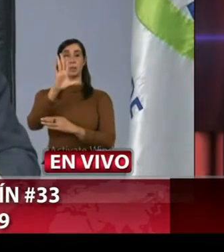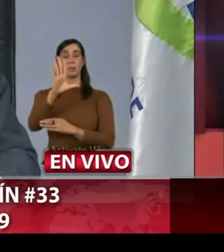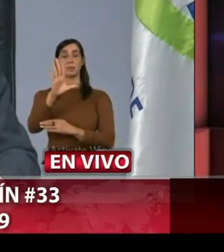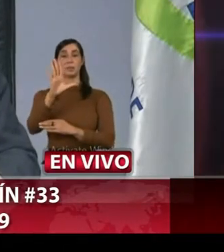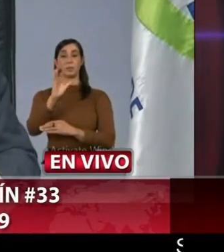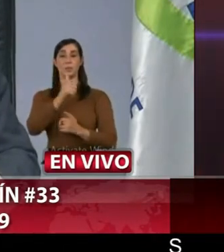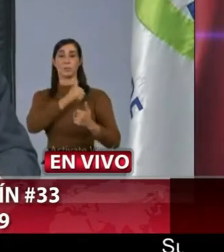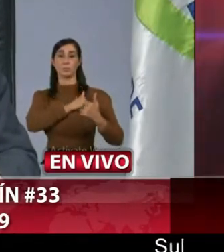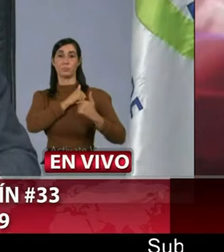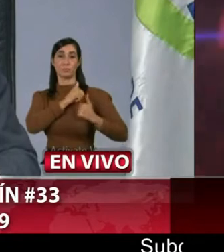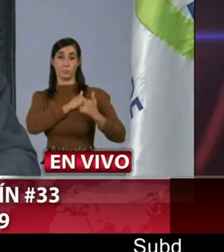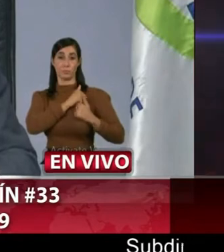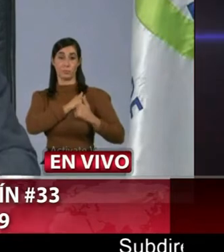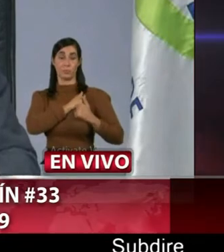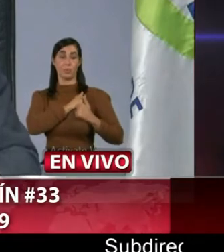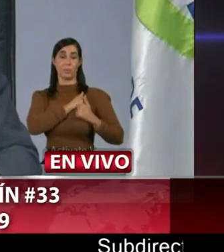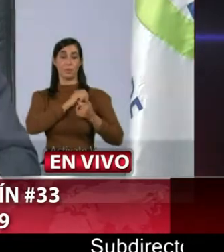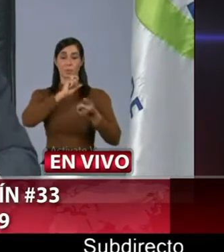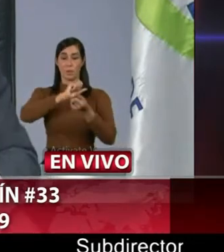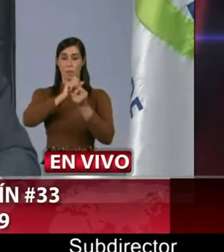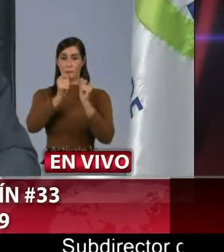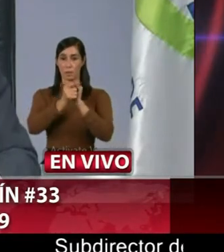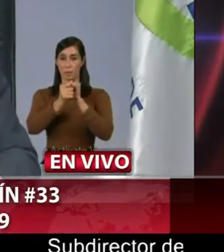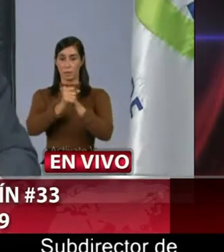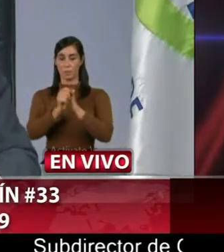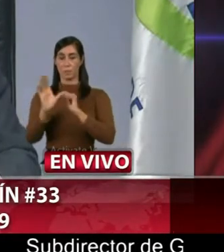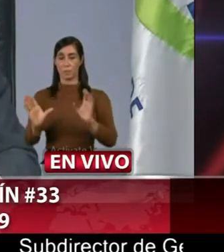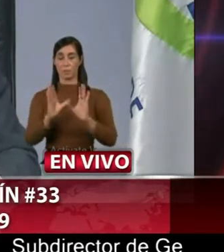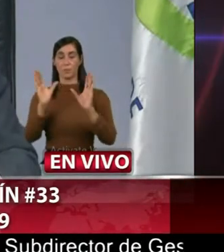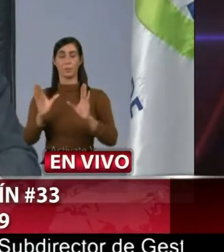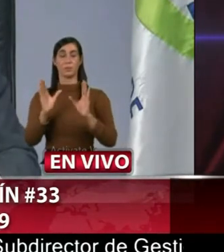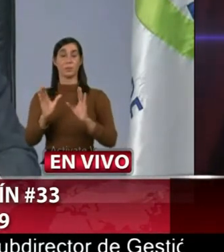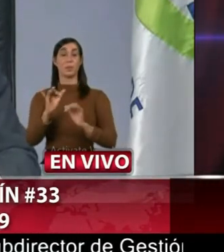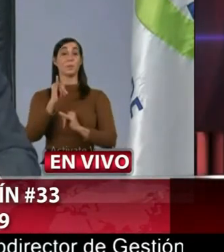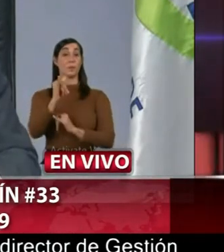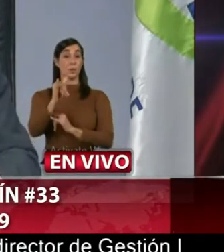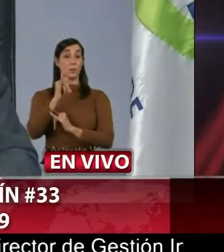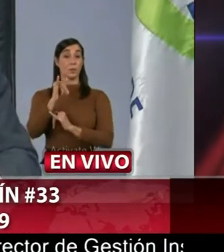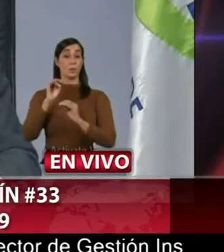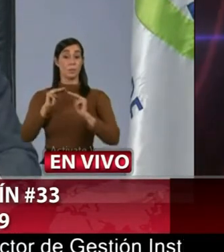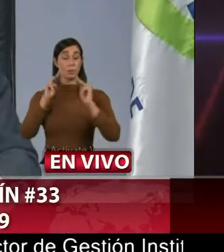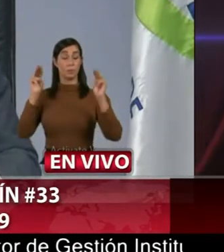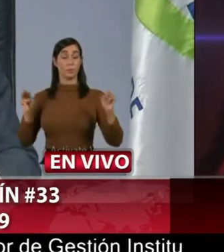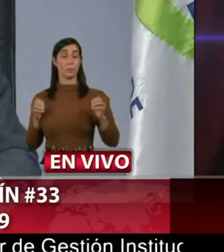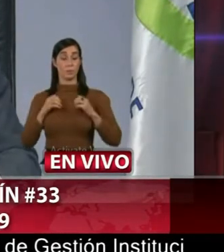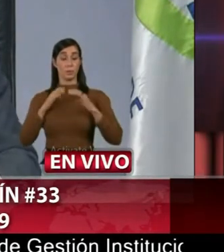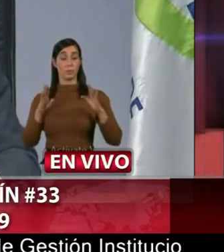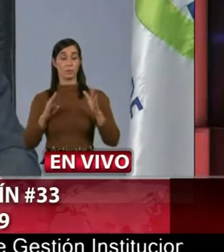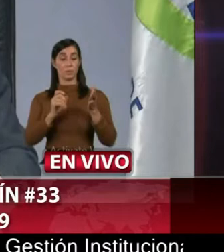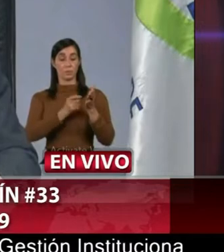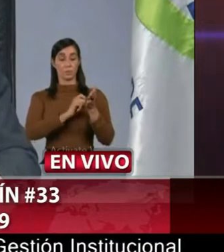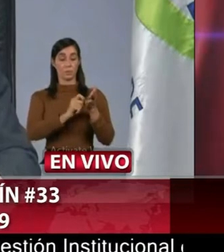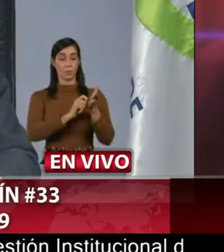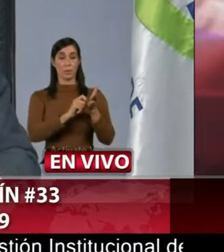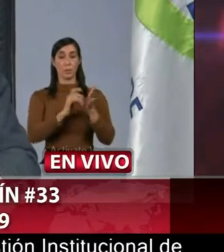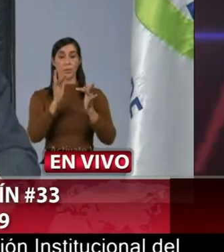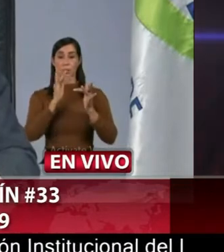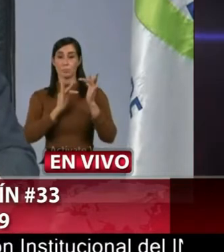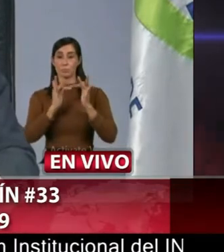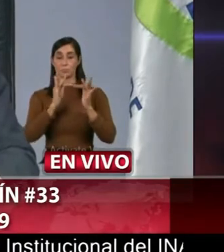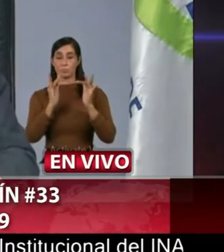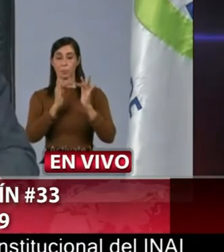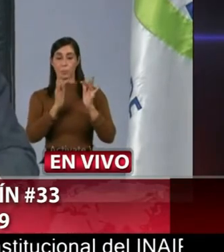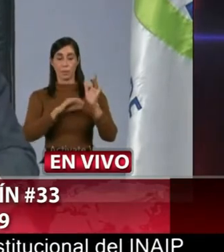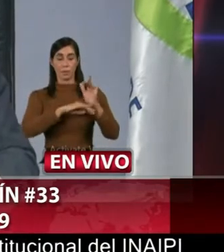De todas maneras, el Ministerio de Salud Pública subirá a la página y el portal